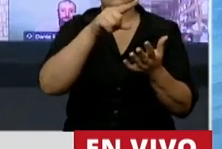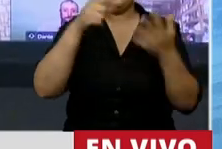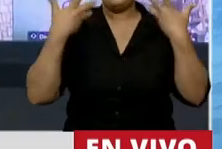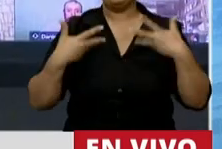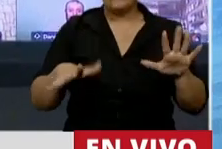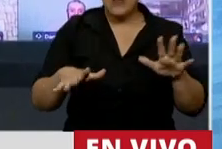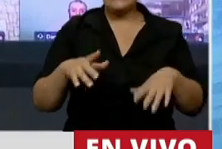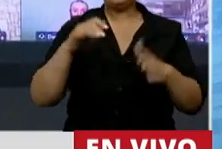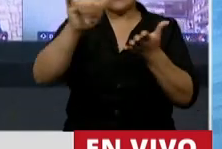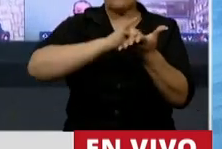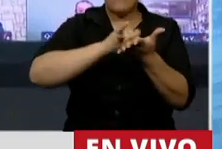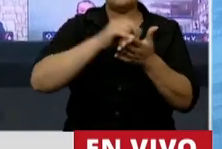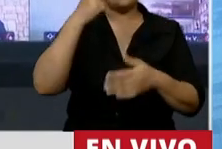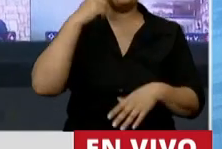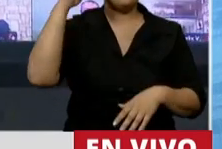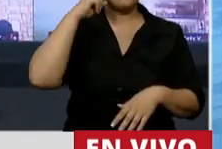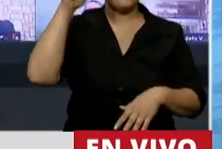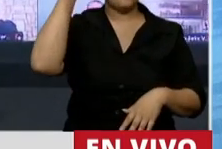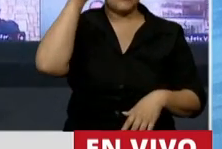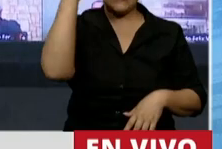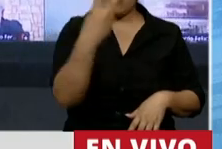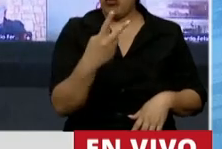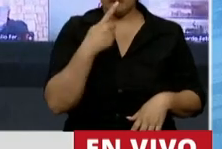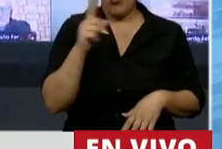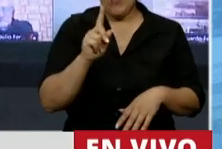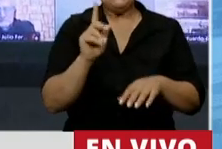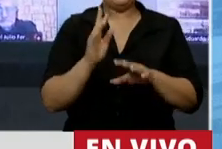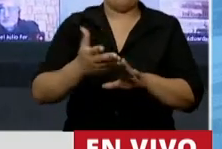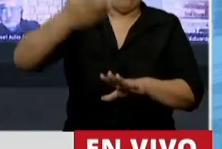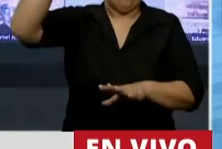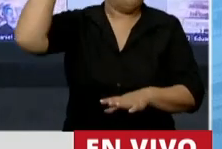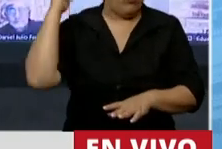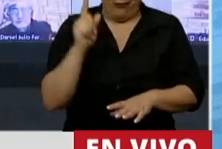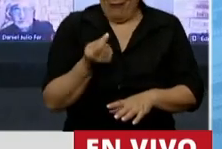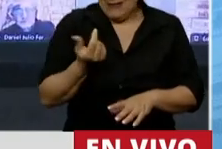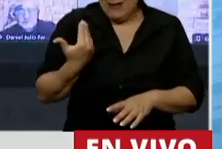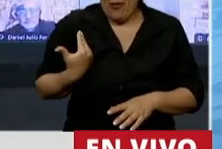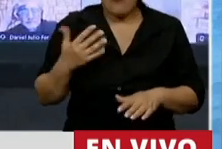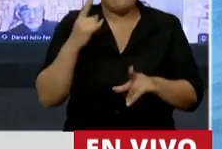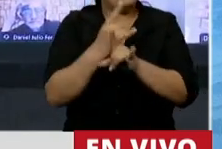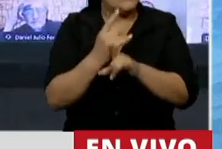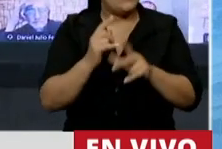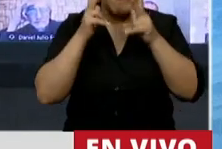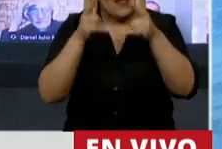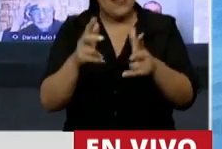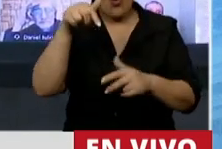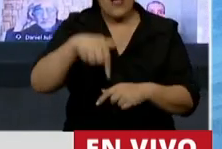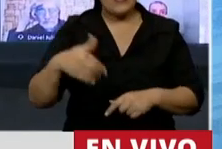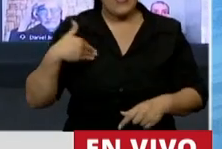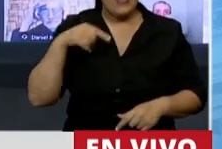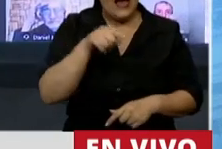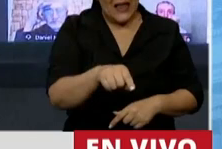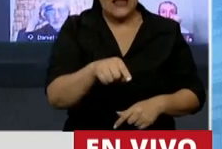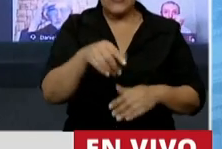1982. No estamos hablando de hace mucho tiempo, por eso yo siempre recalco que Argentina